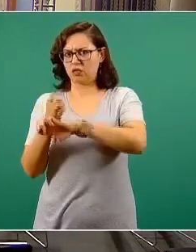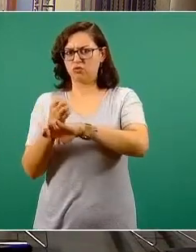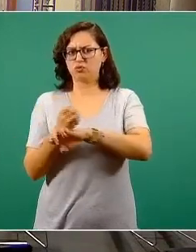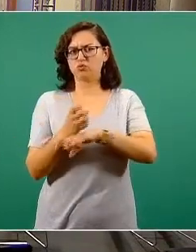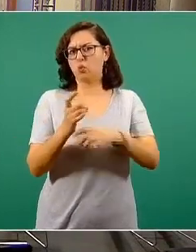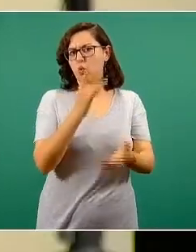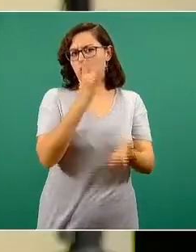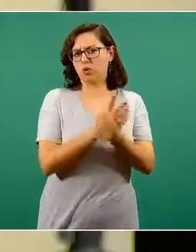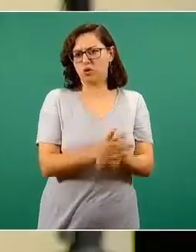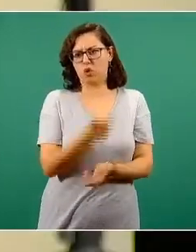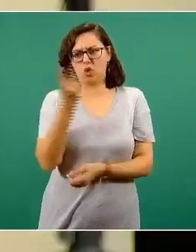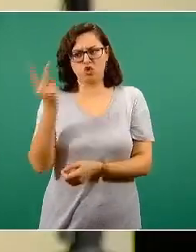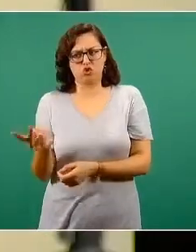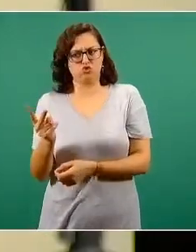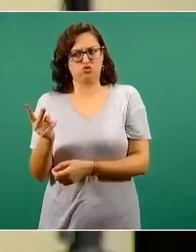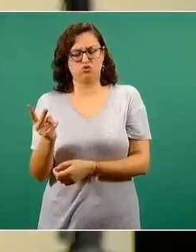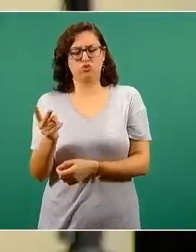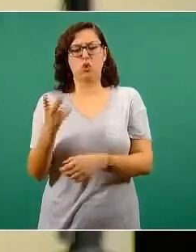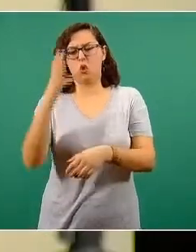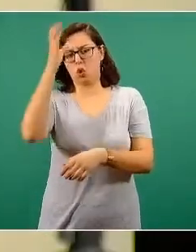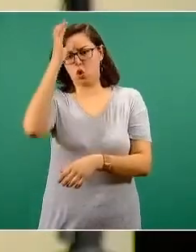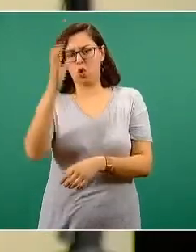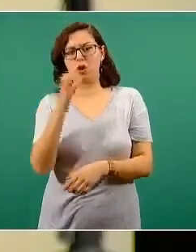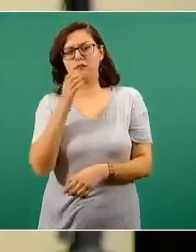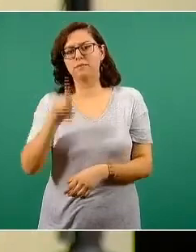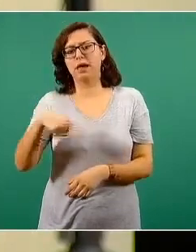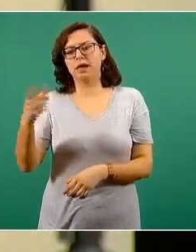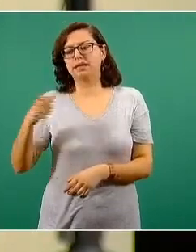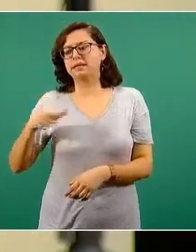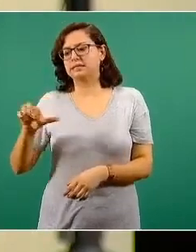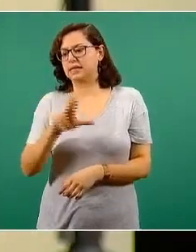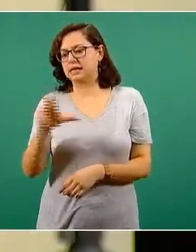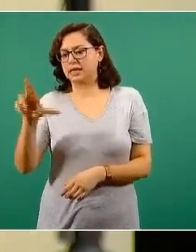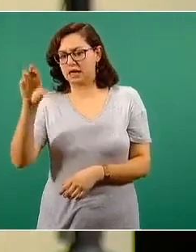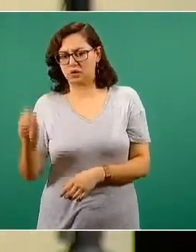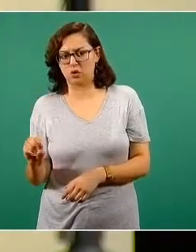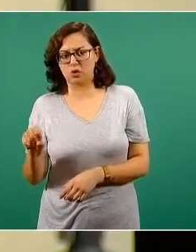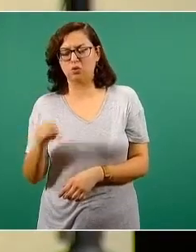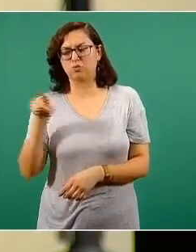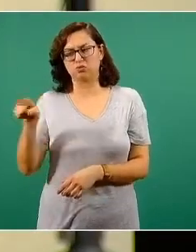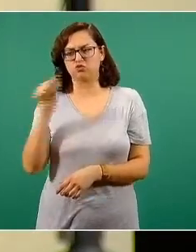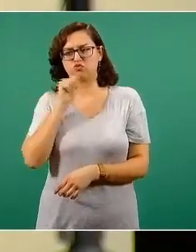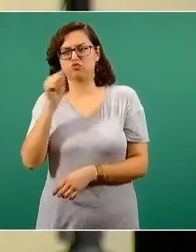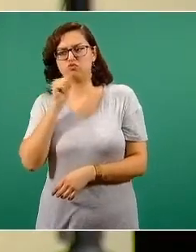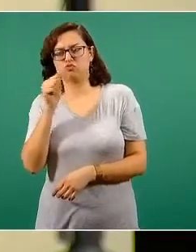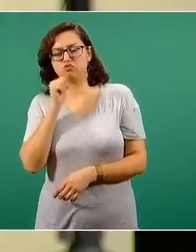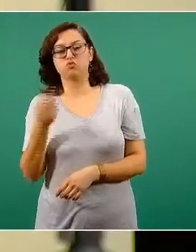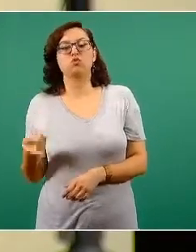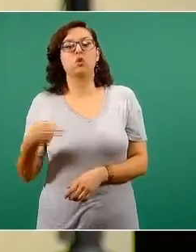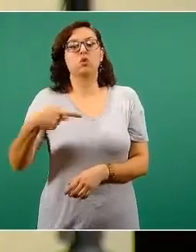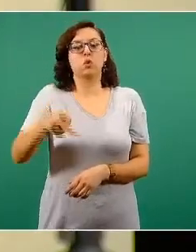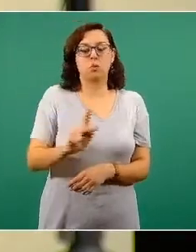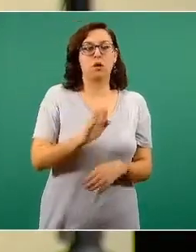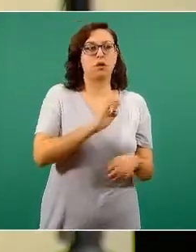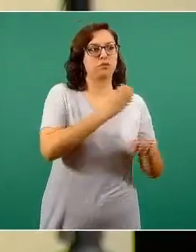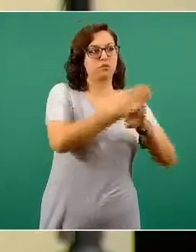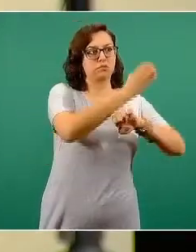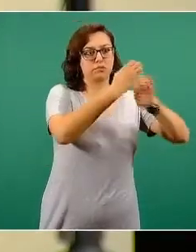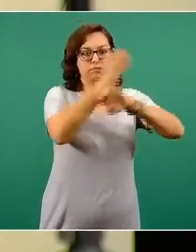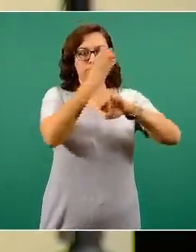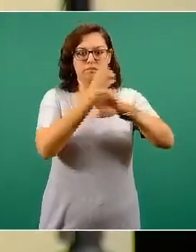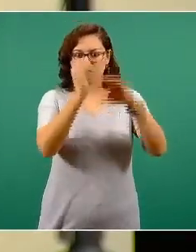reducciones en sus curvas epidémicas, ¿podría considerarse que México ya